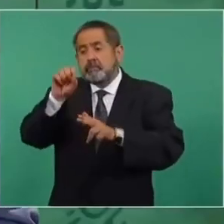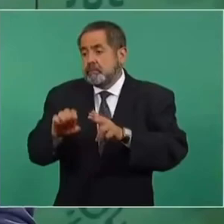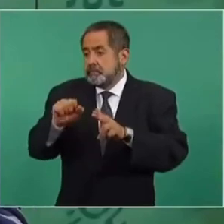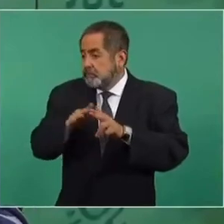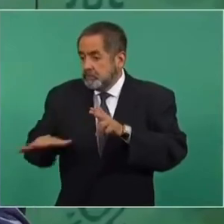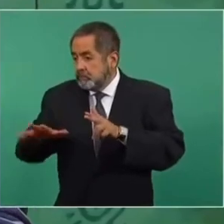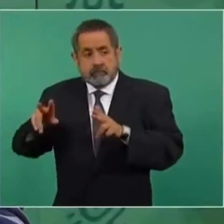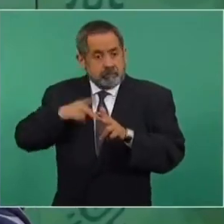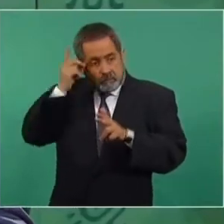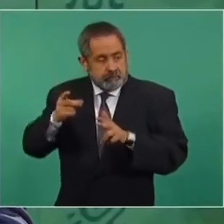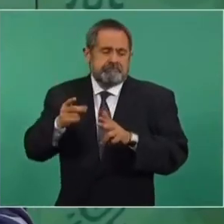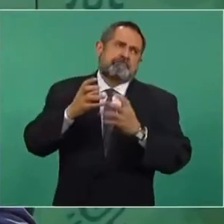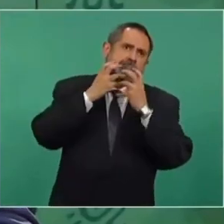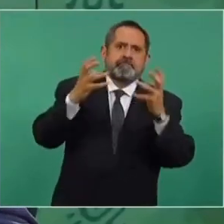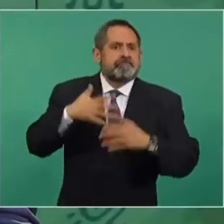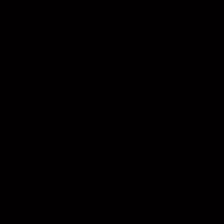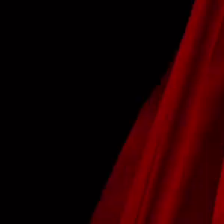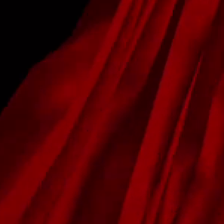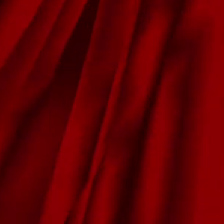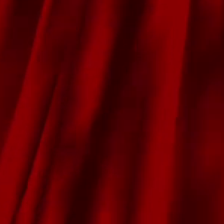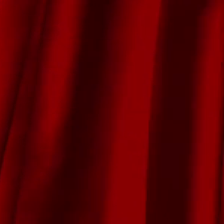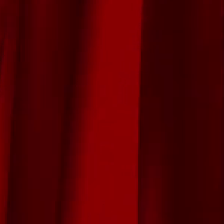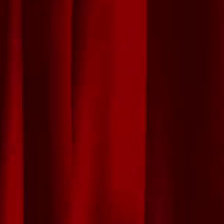del sureste, pues ese día fui muy feliz.